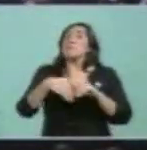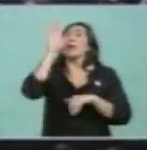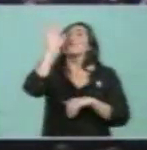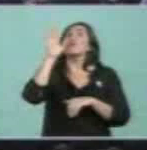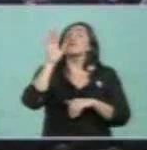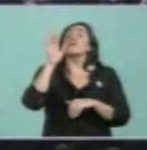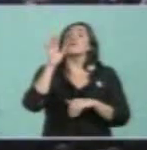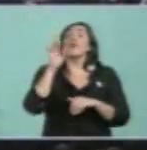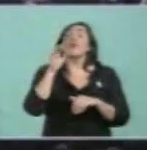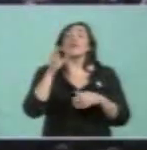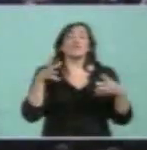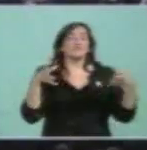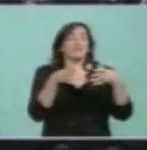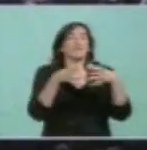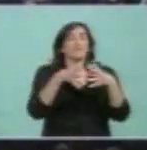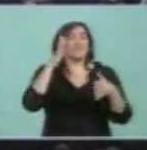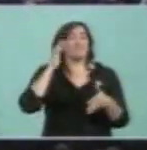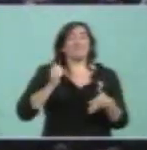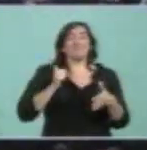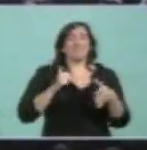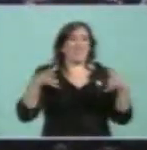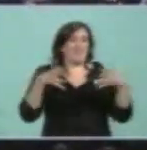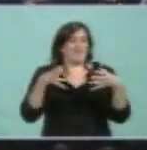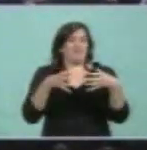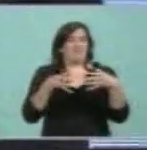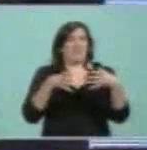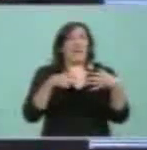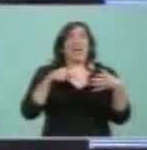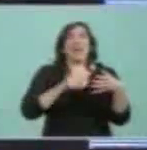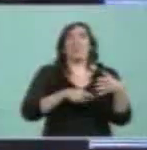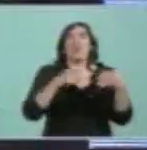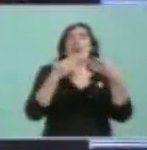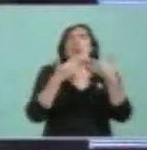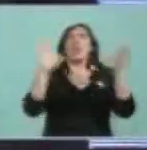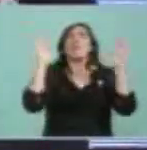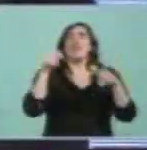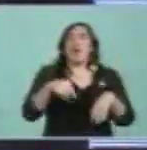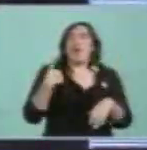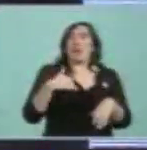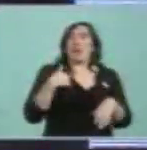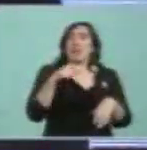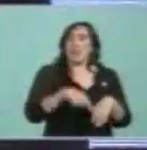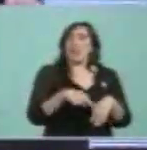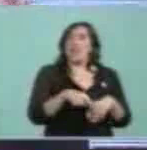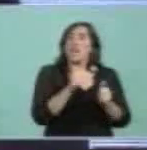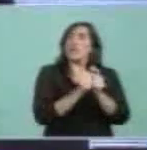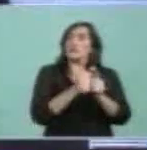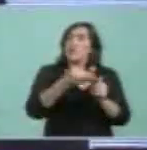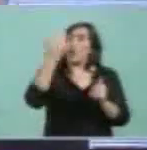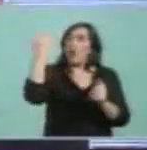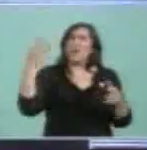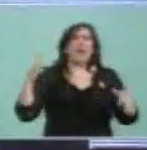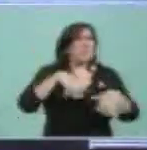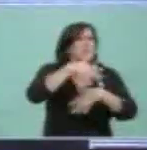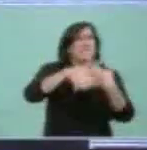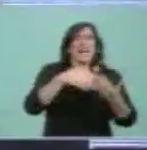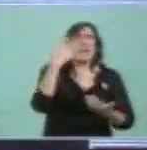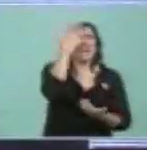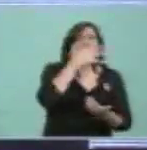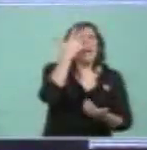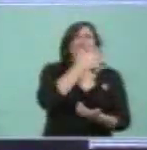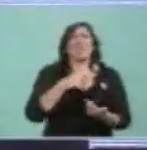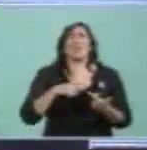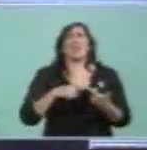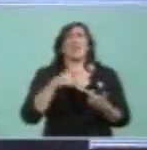liberadores de la República Argentina se constituyeron con negros, mestizos,